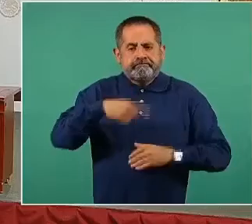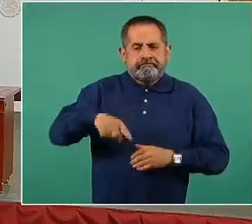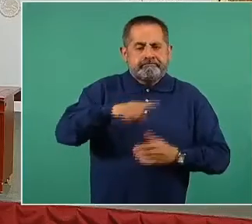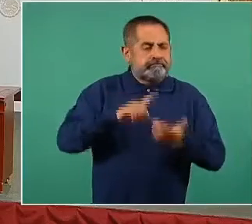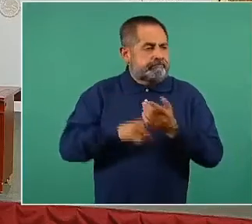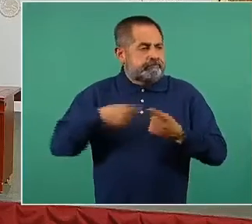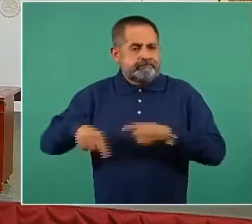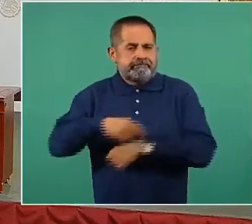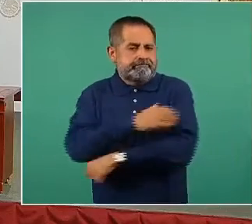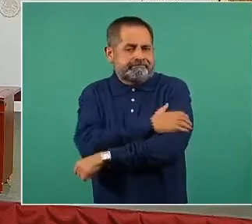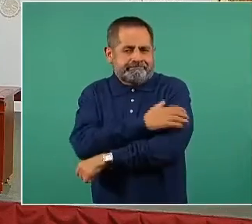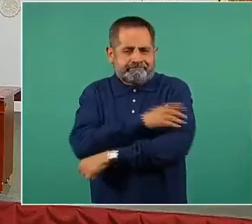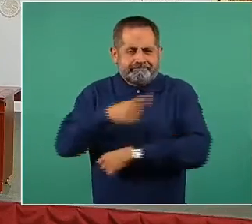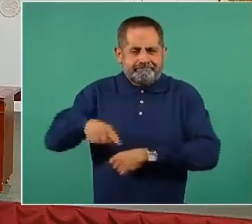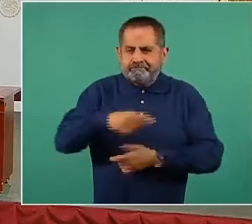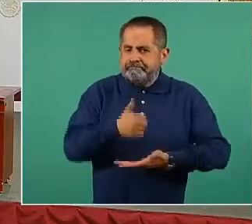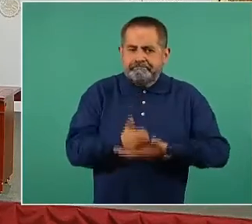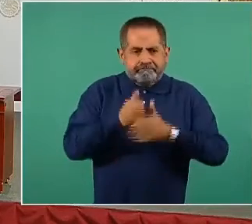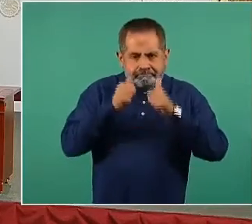Correcaminos.